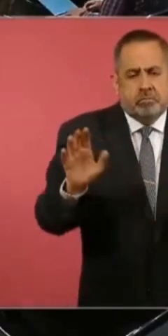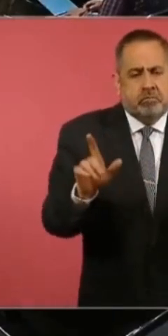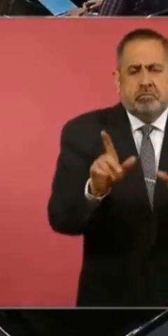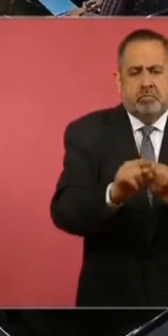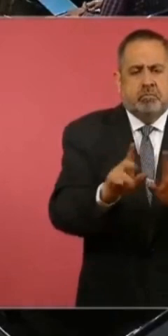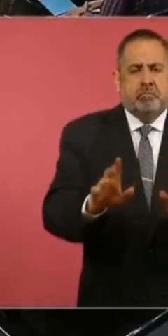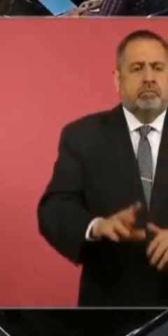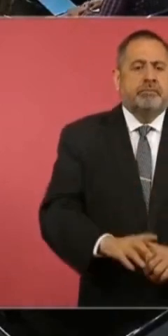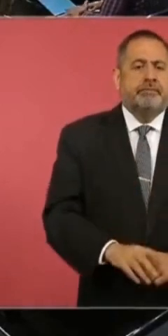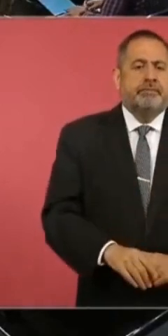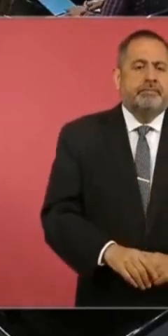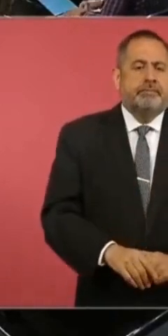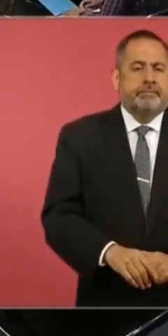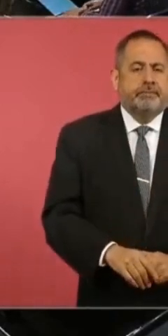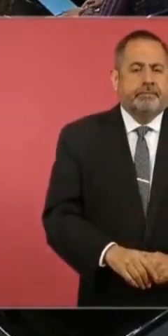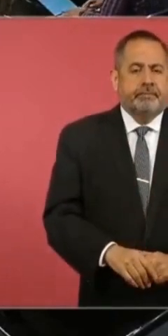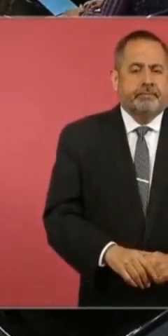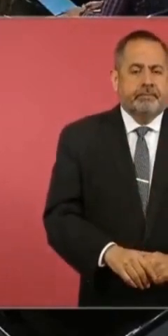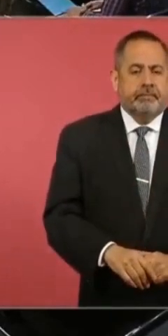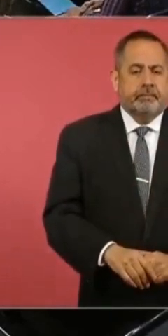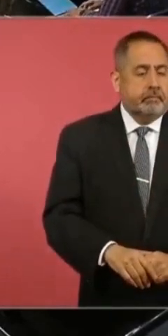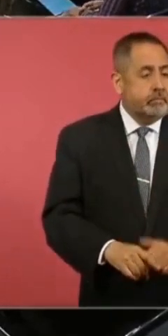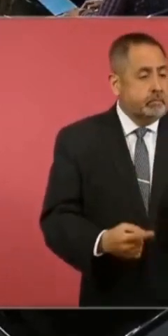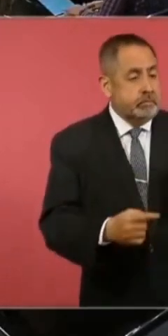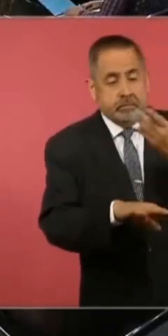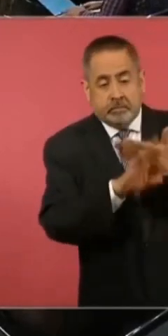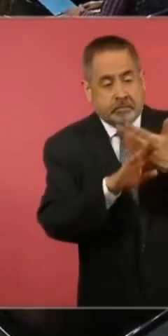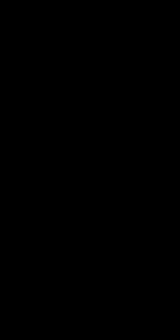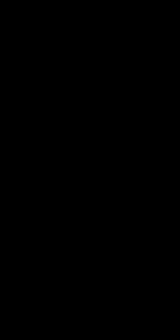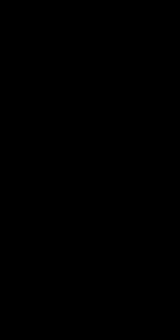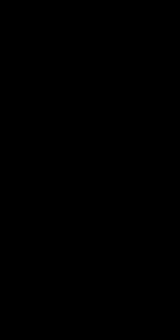fueron atacados.